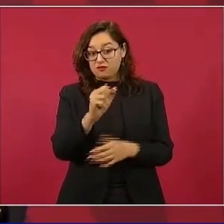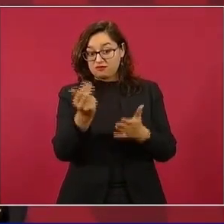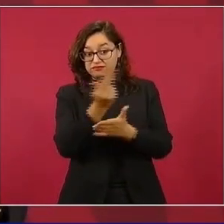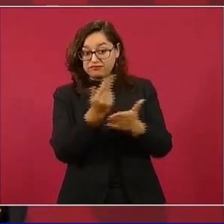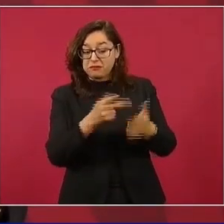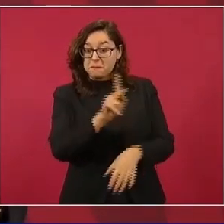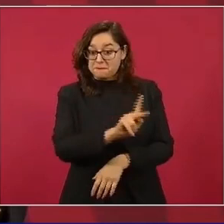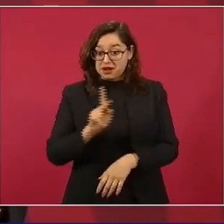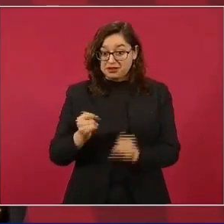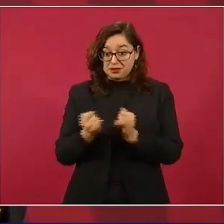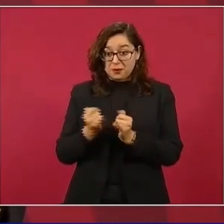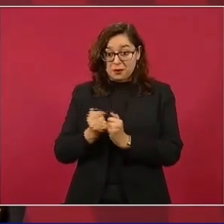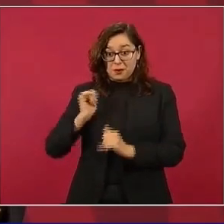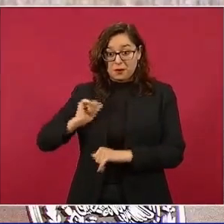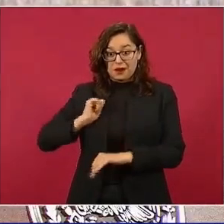no, no.